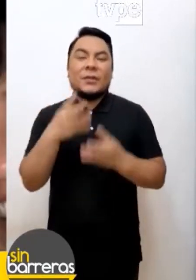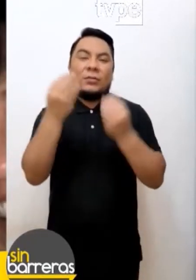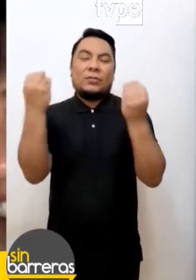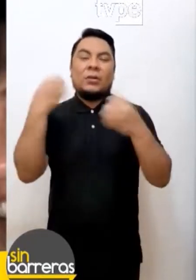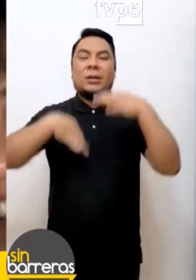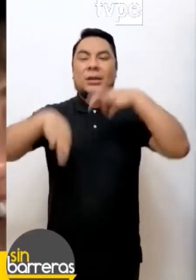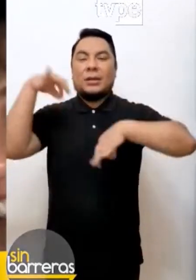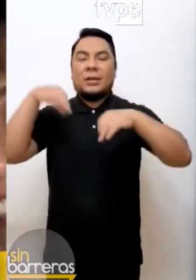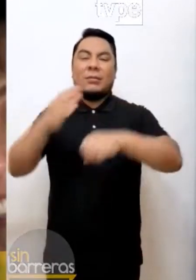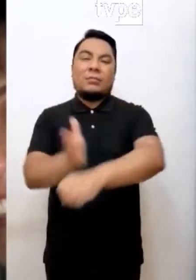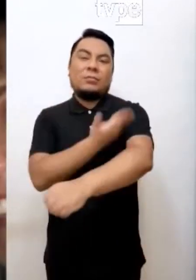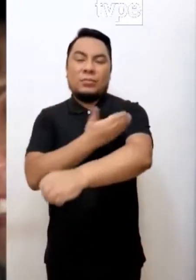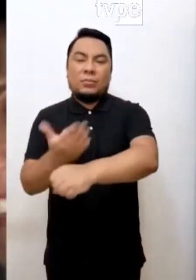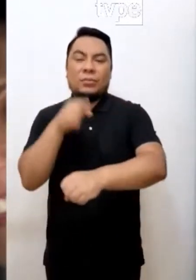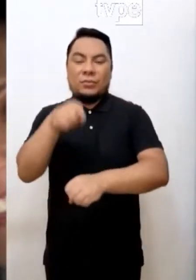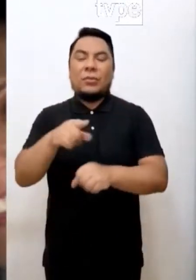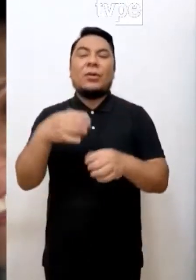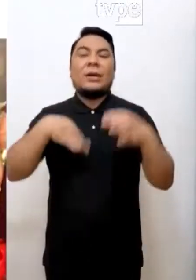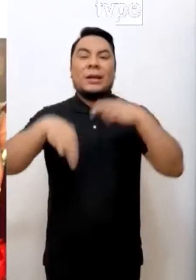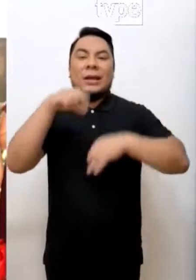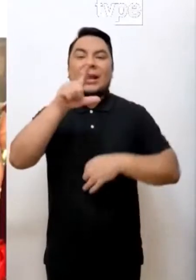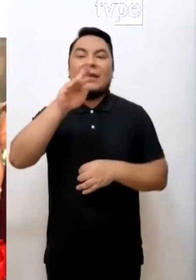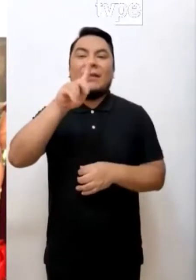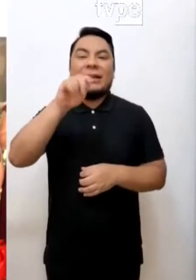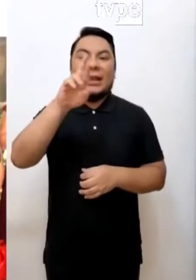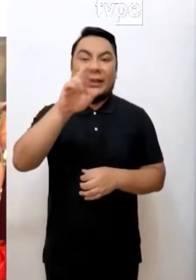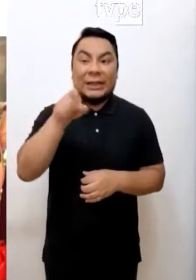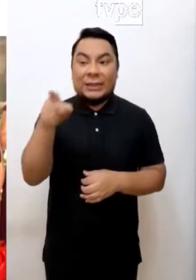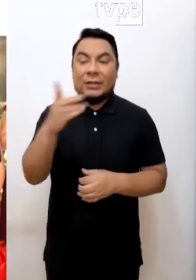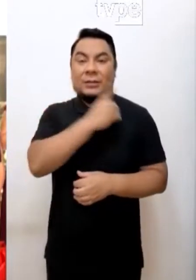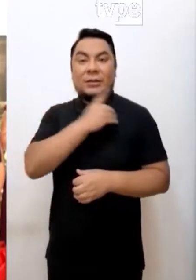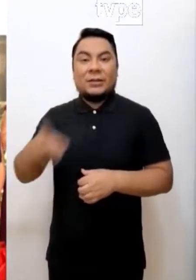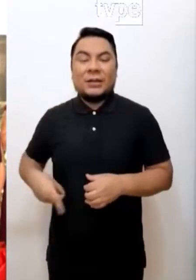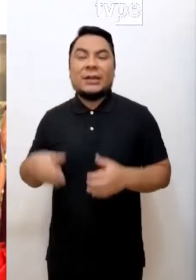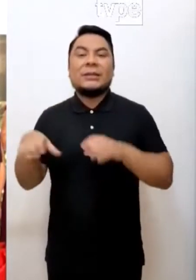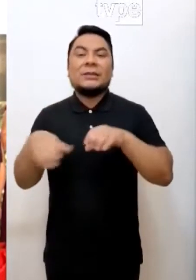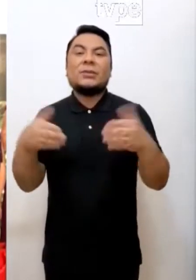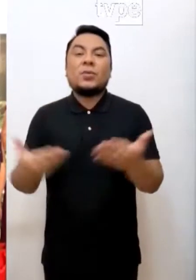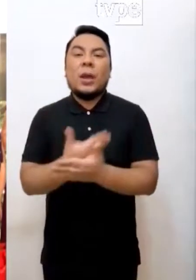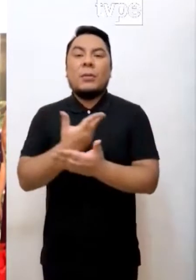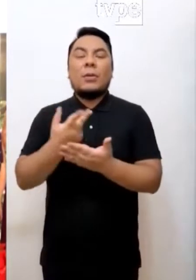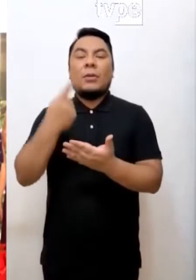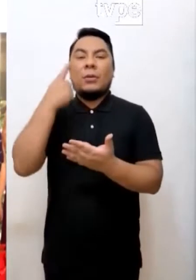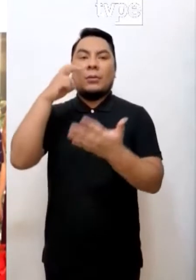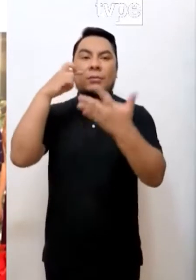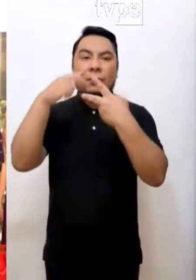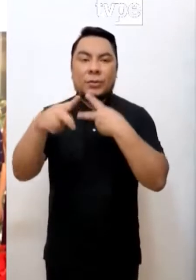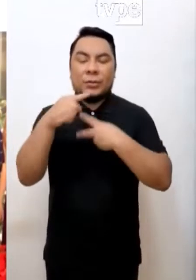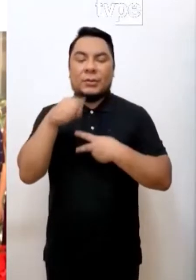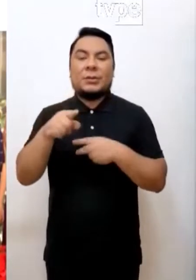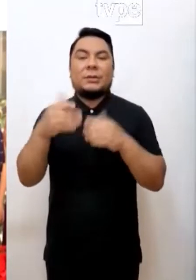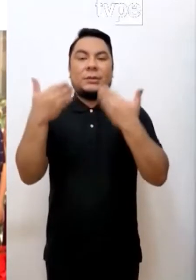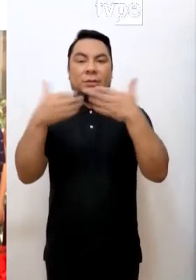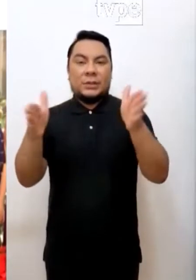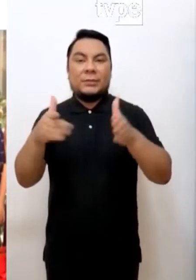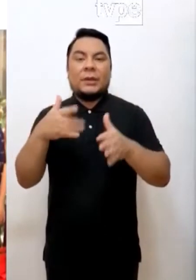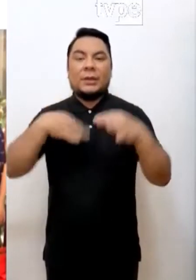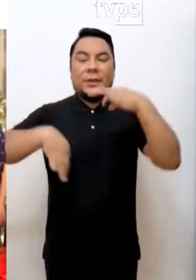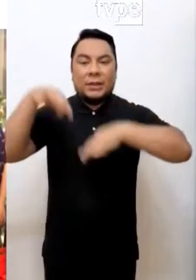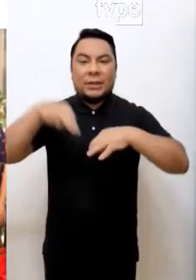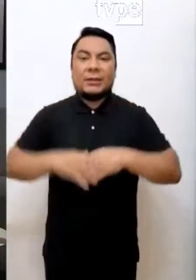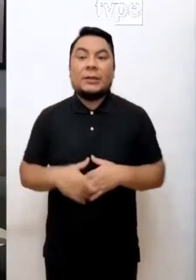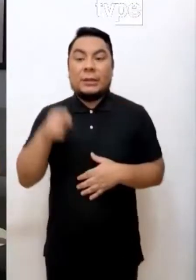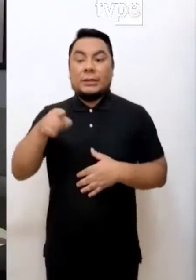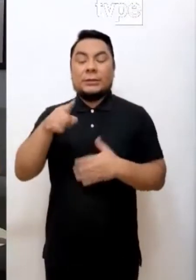varias obras musicales con Liberarte. El director hizo un nuevo proyecto, que se llama Sin Límites